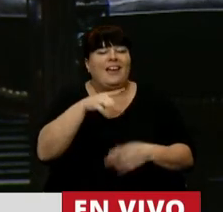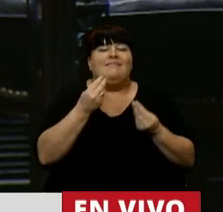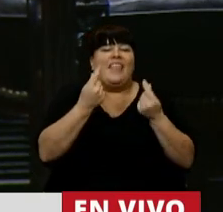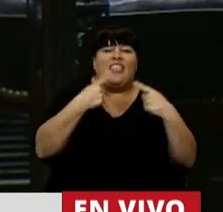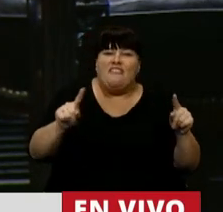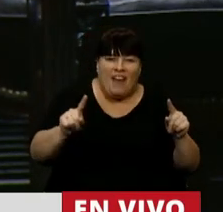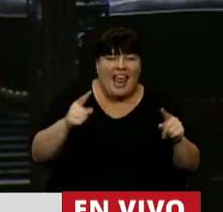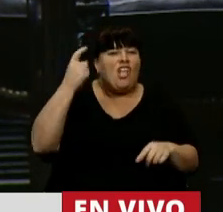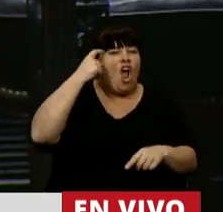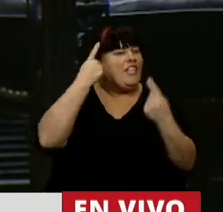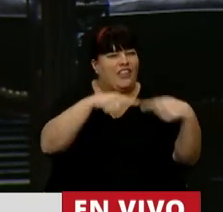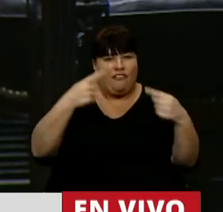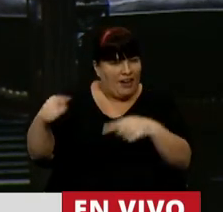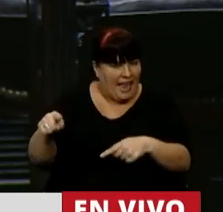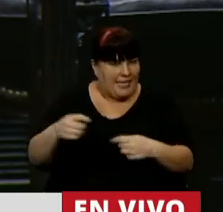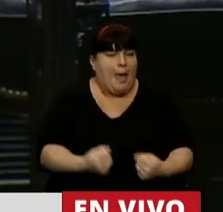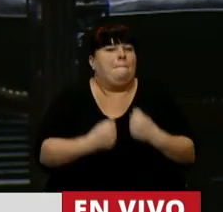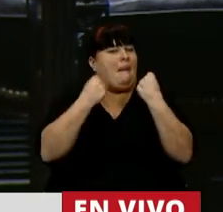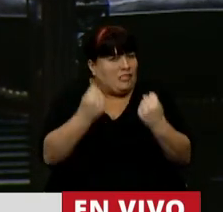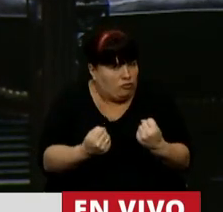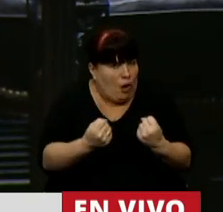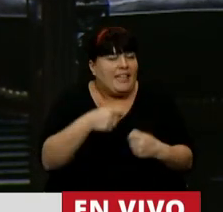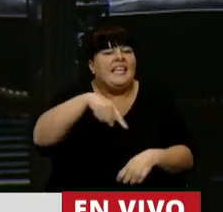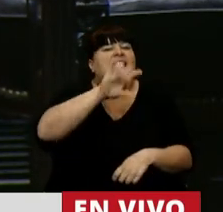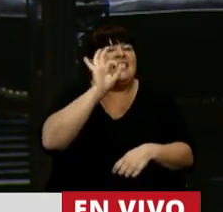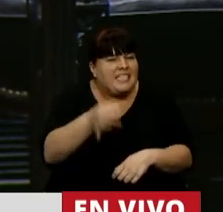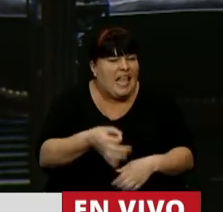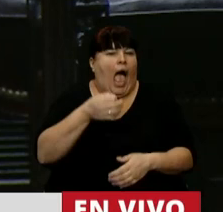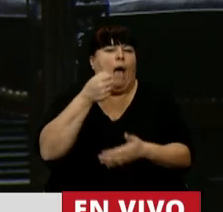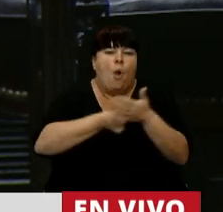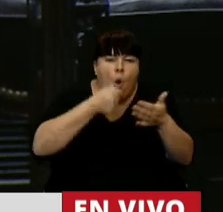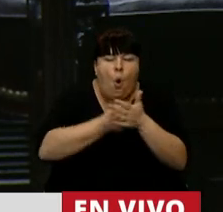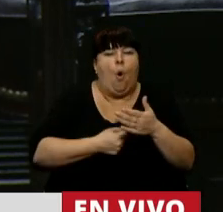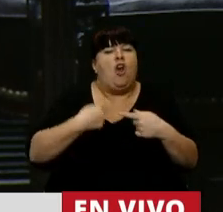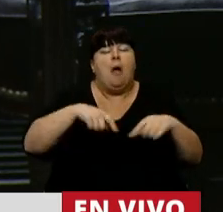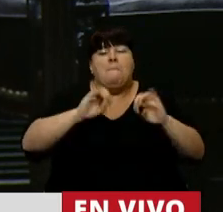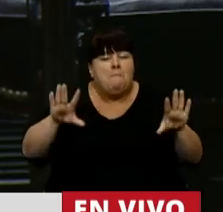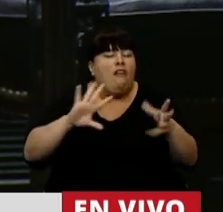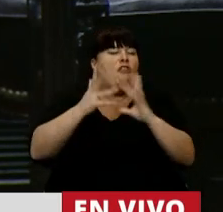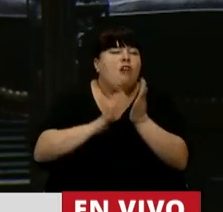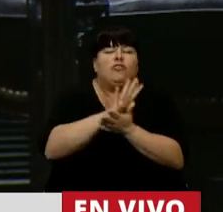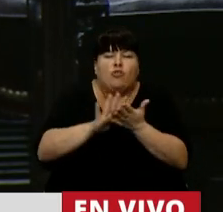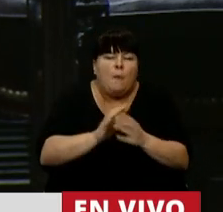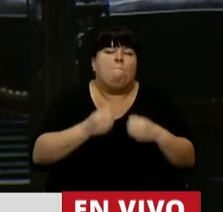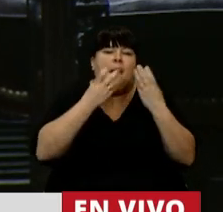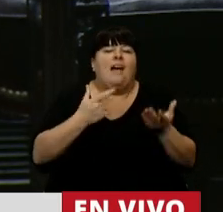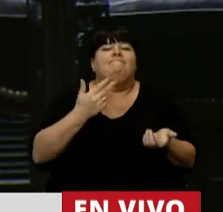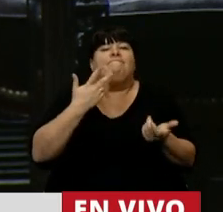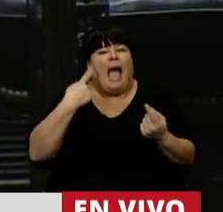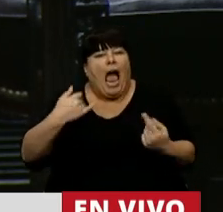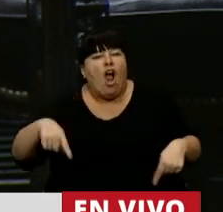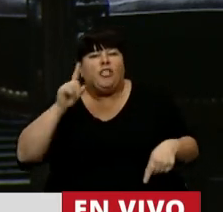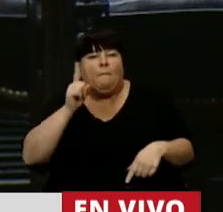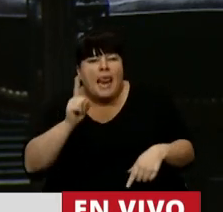sensibilidad y conciencia, son más fuertes y saben afrontar y superar de mejor modos las tentaciones